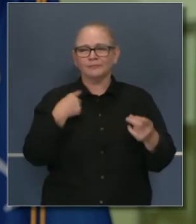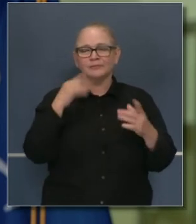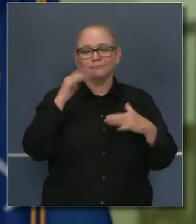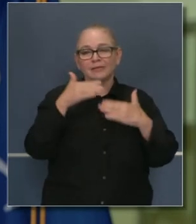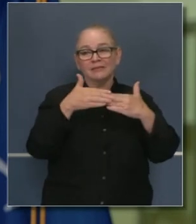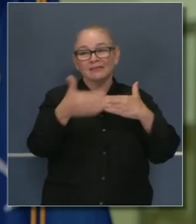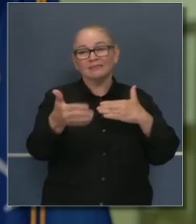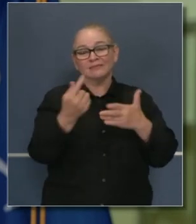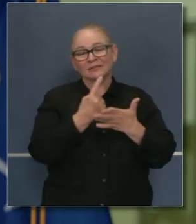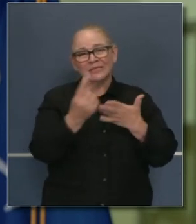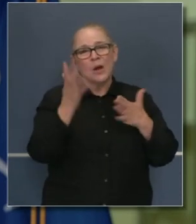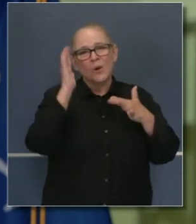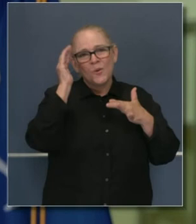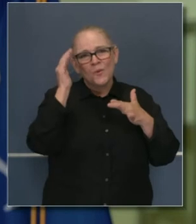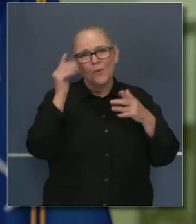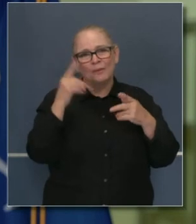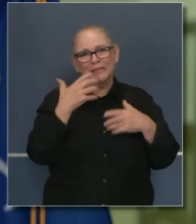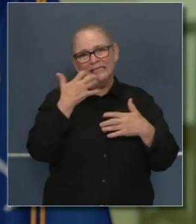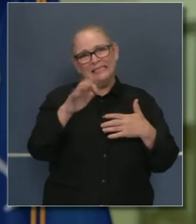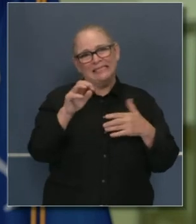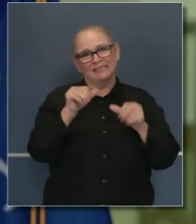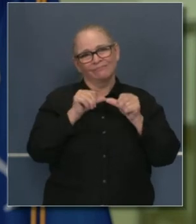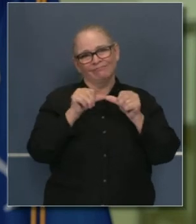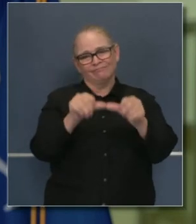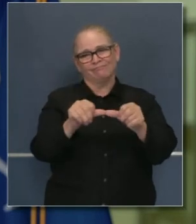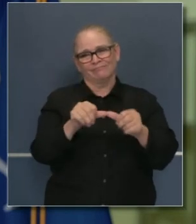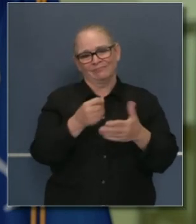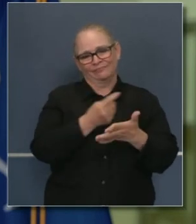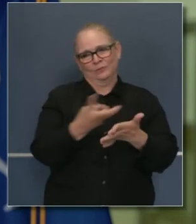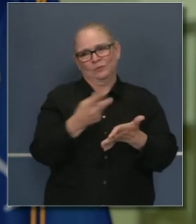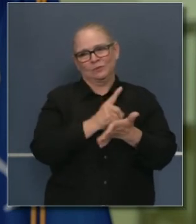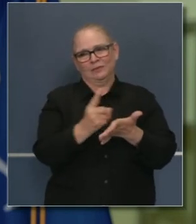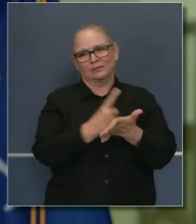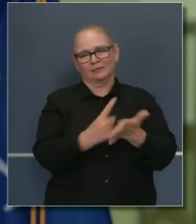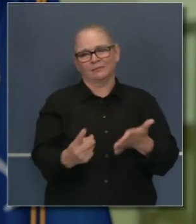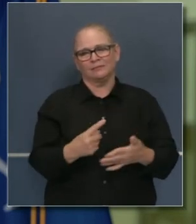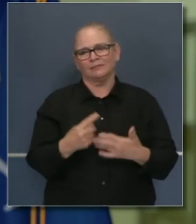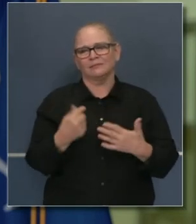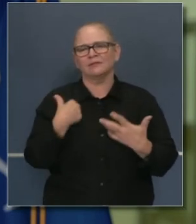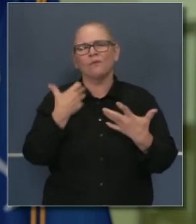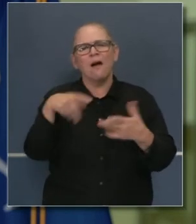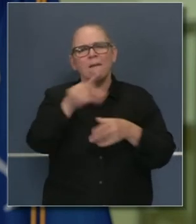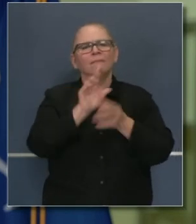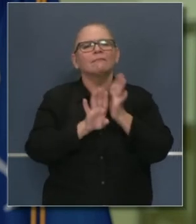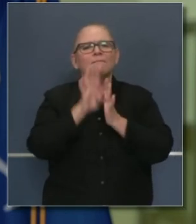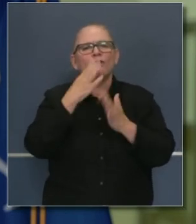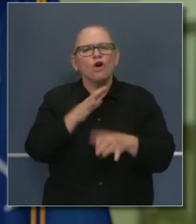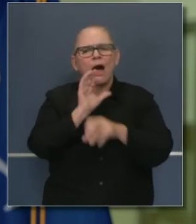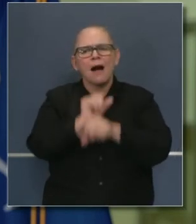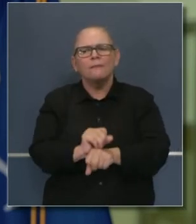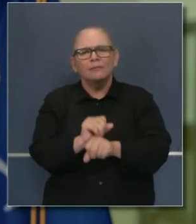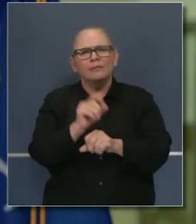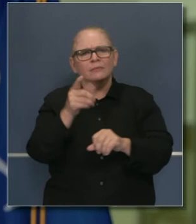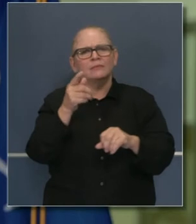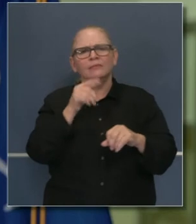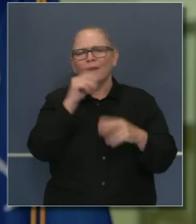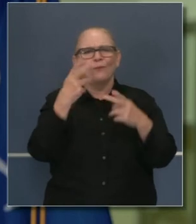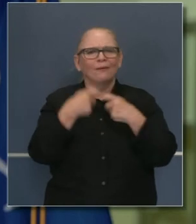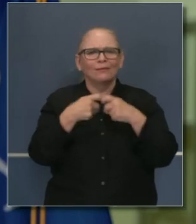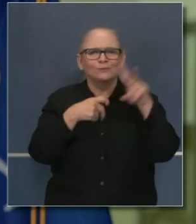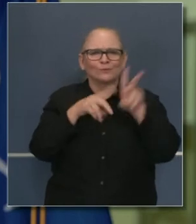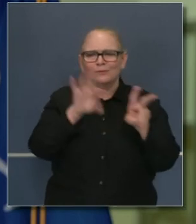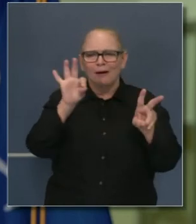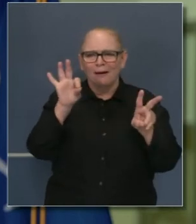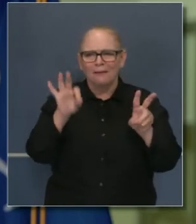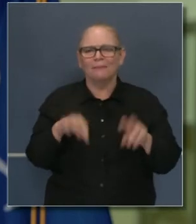noches que hemos tenido y creemos que será mejor a partir de las próximas noches y las próximas semanas y años también. Les